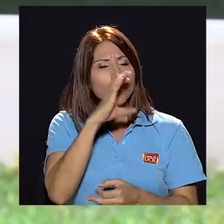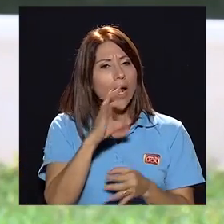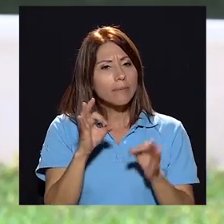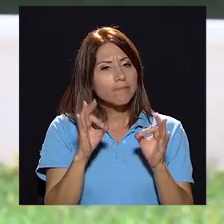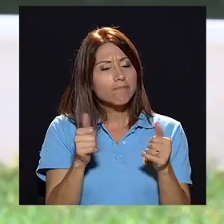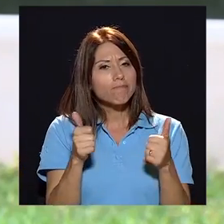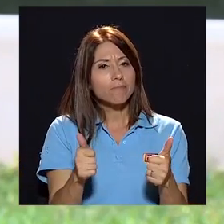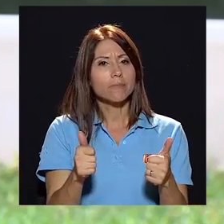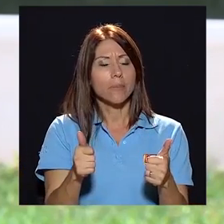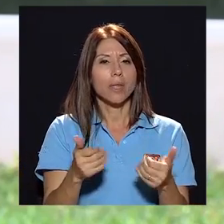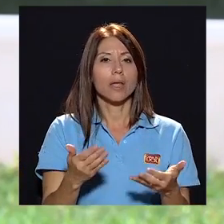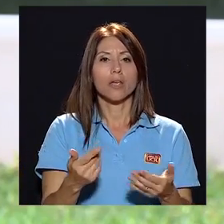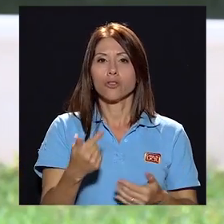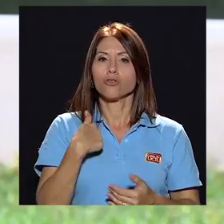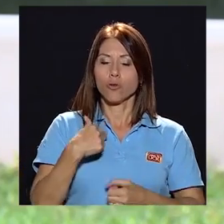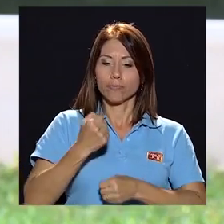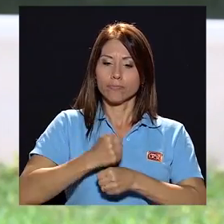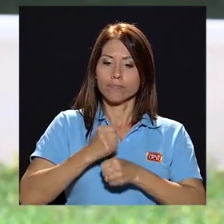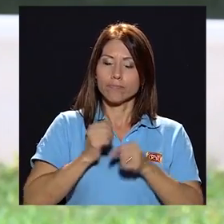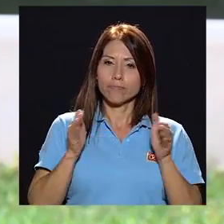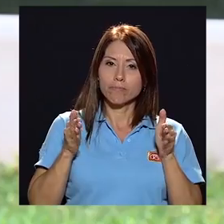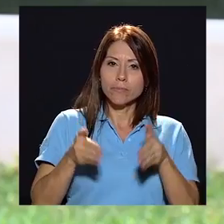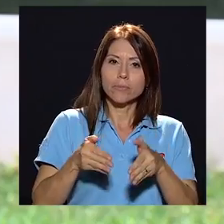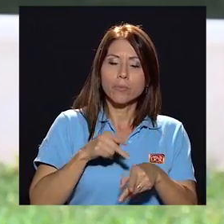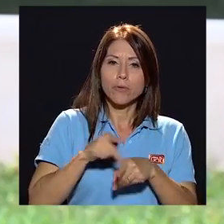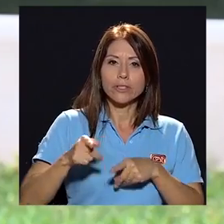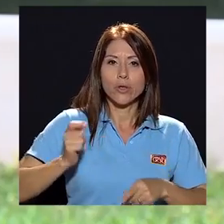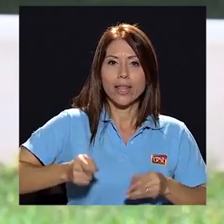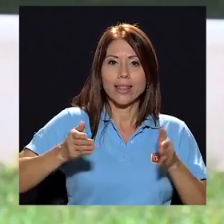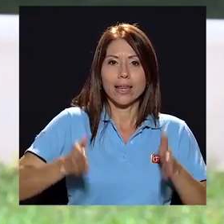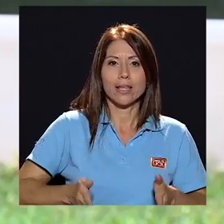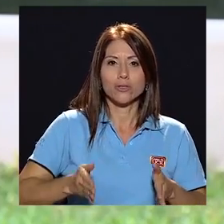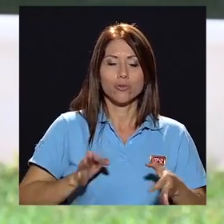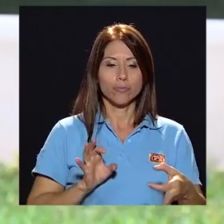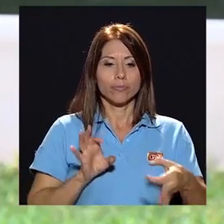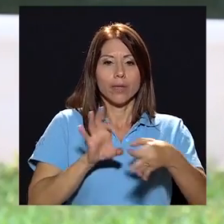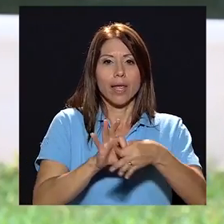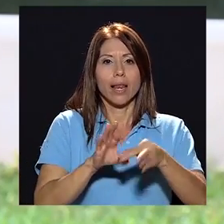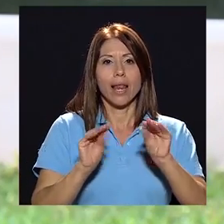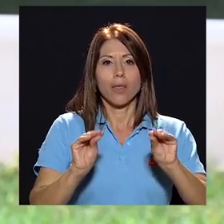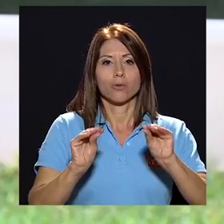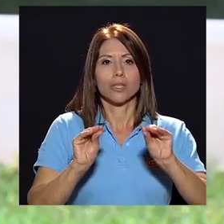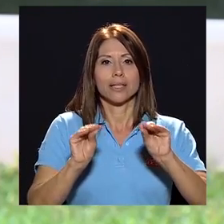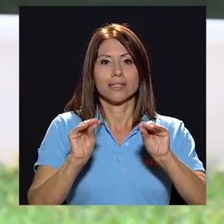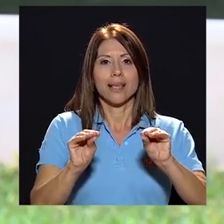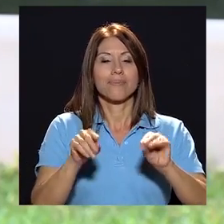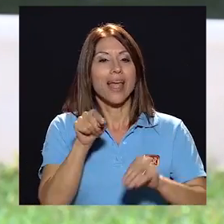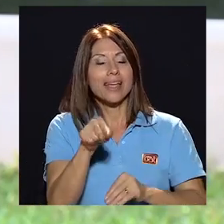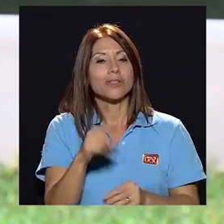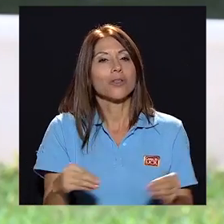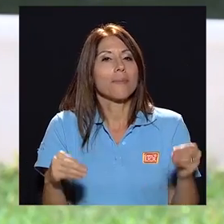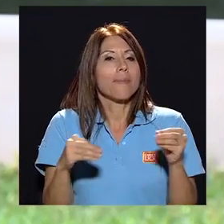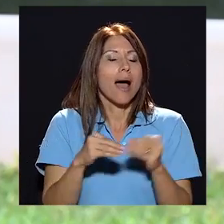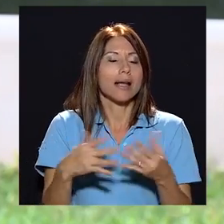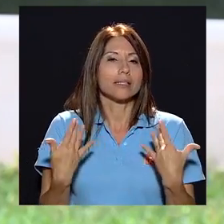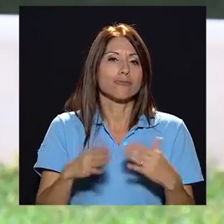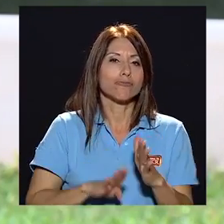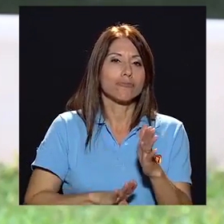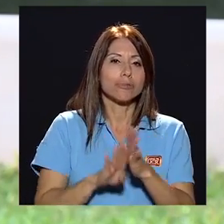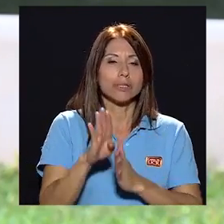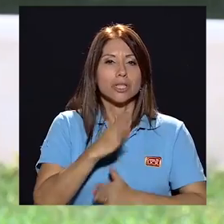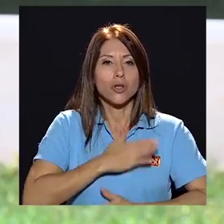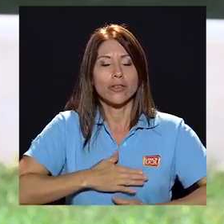óptimo ejerzo sobre todo la profesión del derecho en la docencia que es donde más me realizo donde más lo